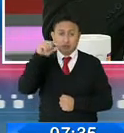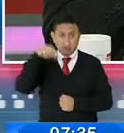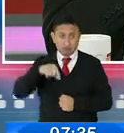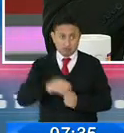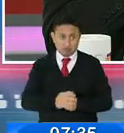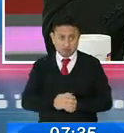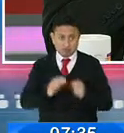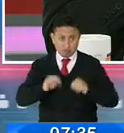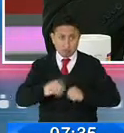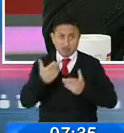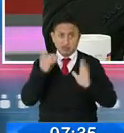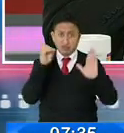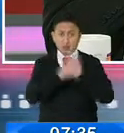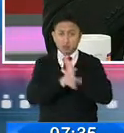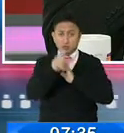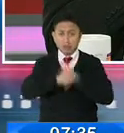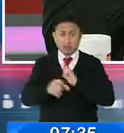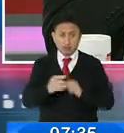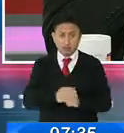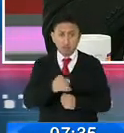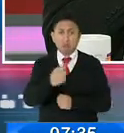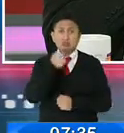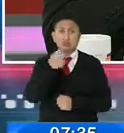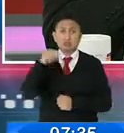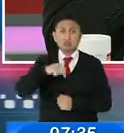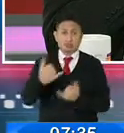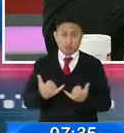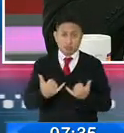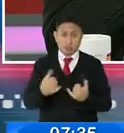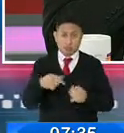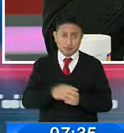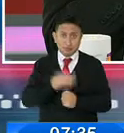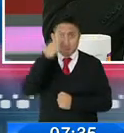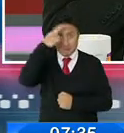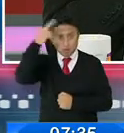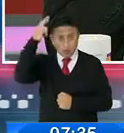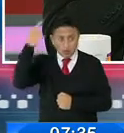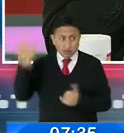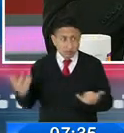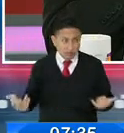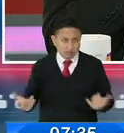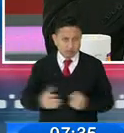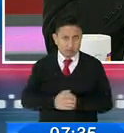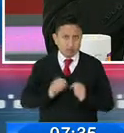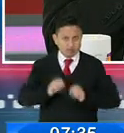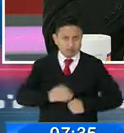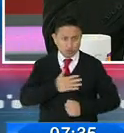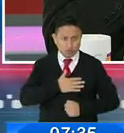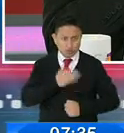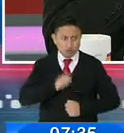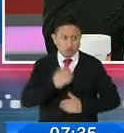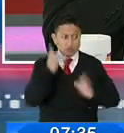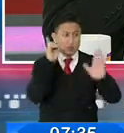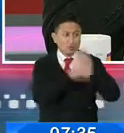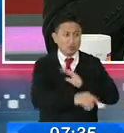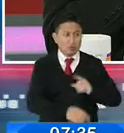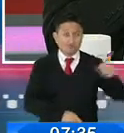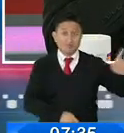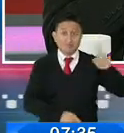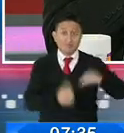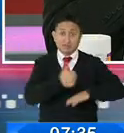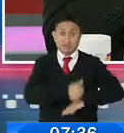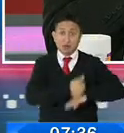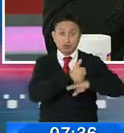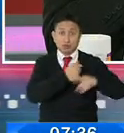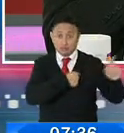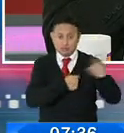recibimos denuncias de los ciudadanos y como usted mencionaba en este caso, Roberto, ¿por qué no? Hacer esa denuncia para nosotros intervenir